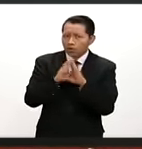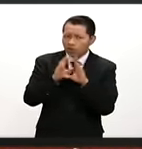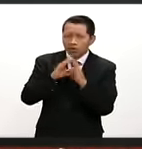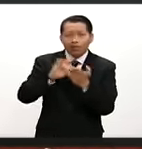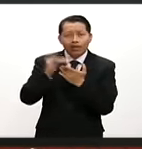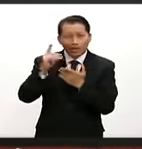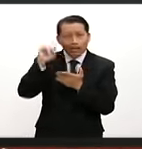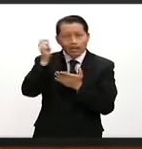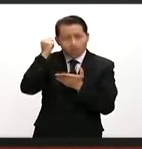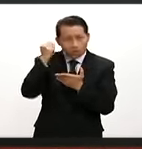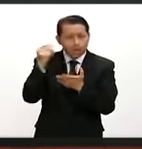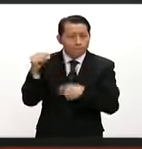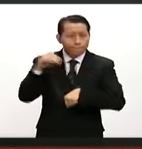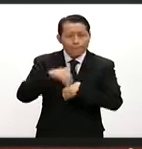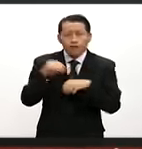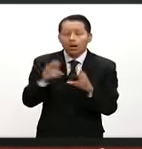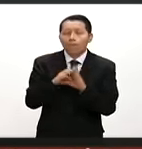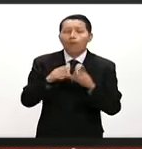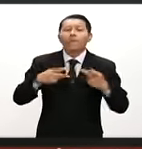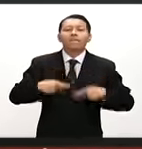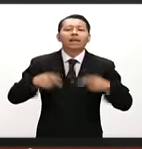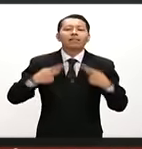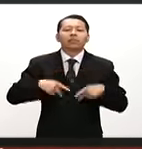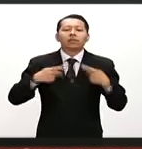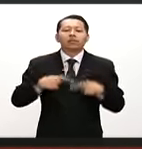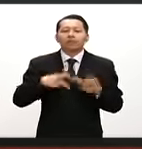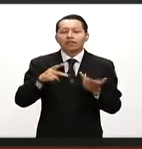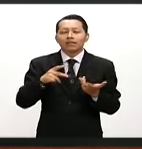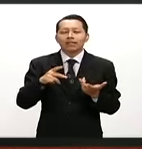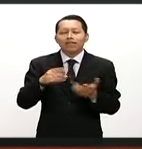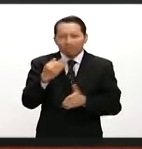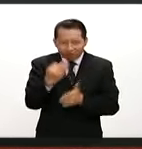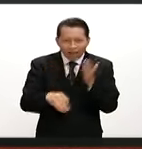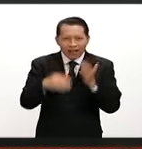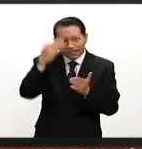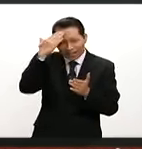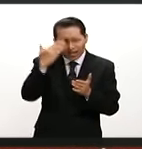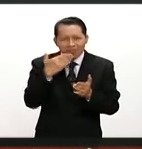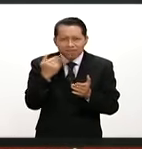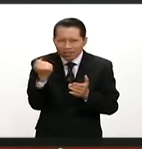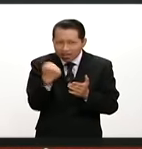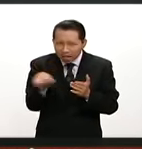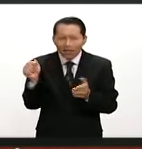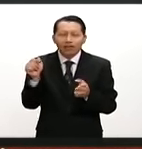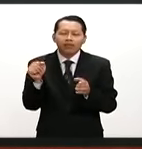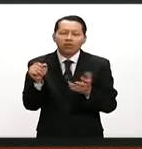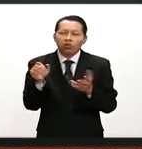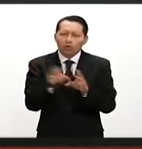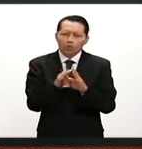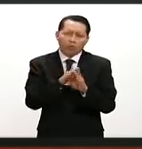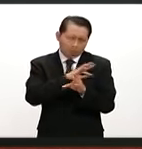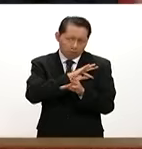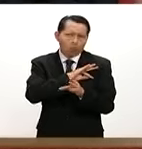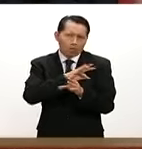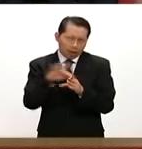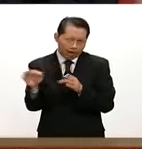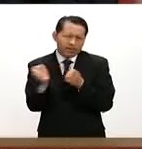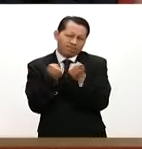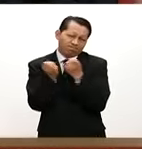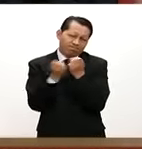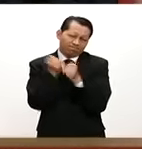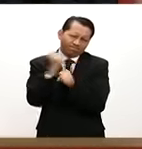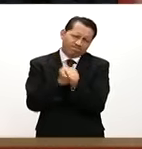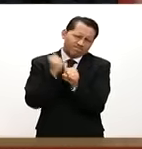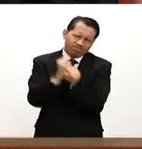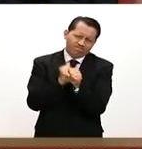esta tecnología, aquellas personas que no tienen tanta habilidad, que no tienen tanta destreza, pueden entrenarse en el